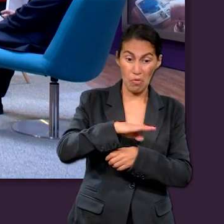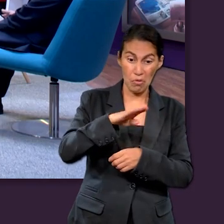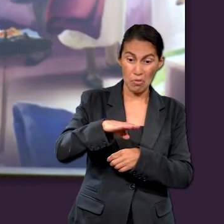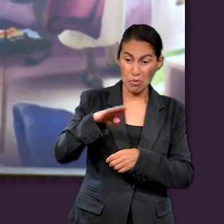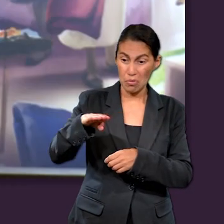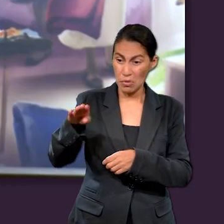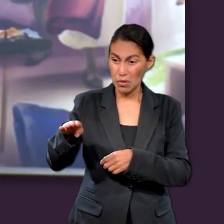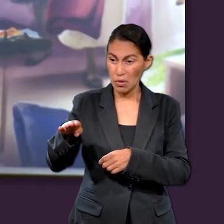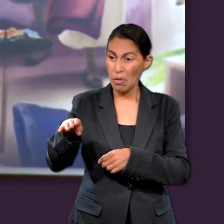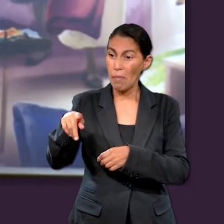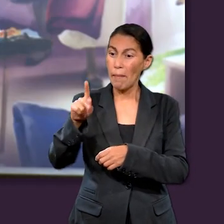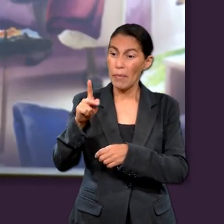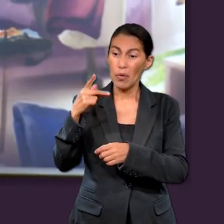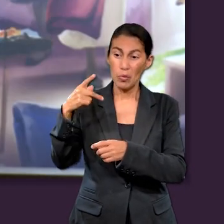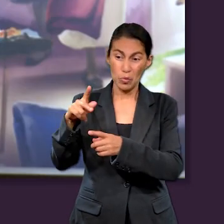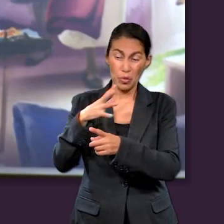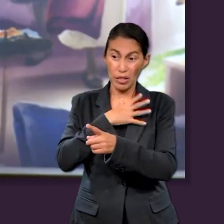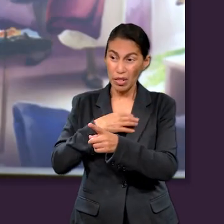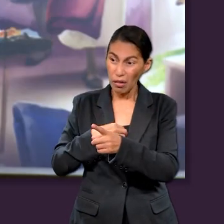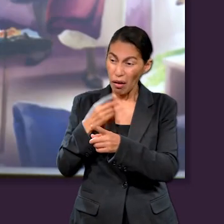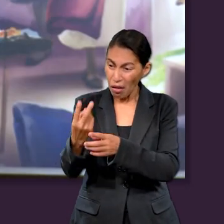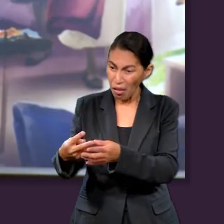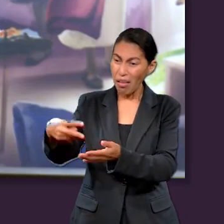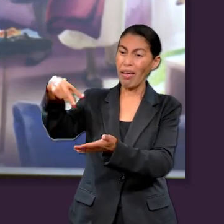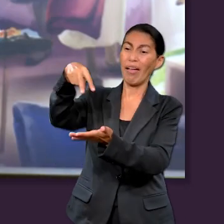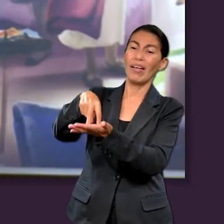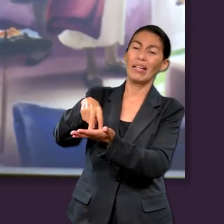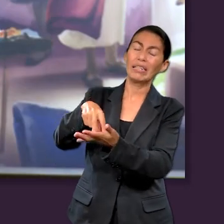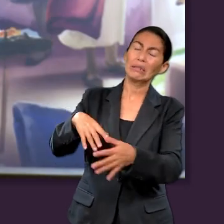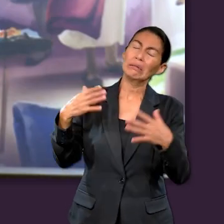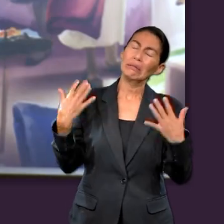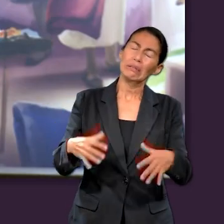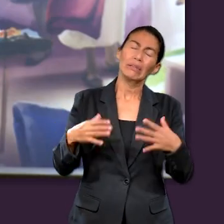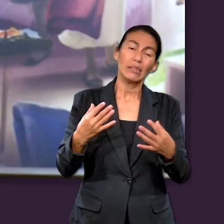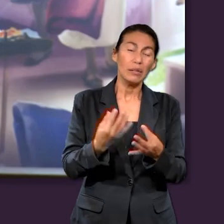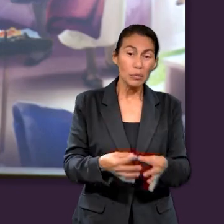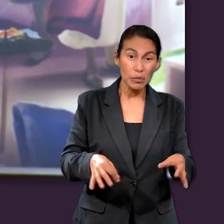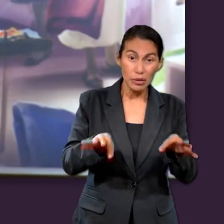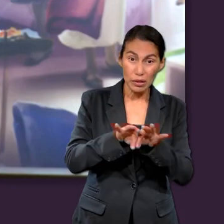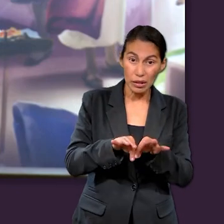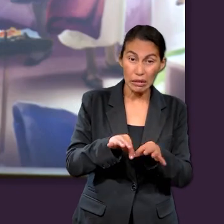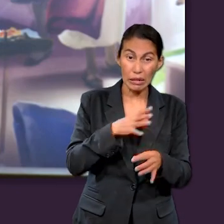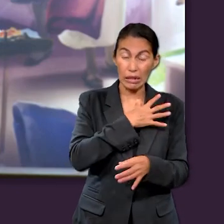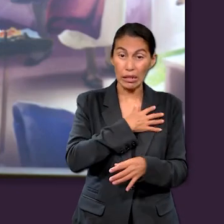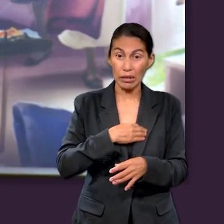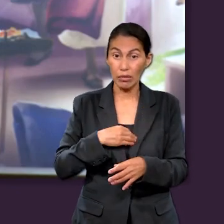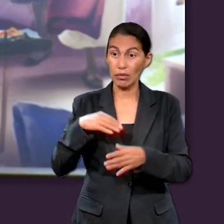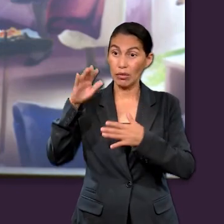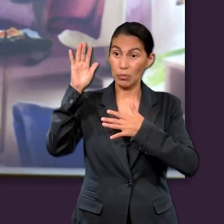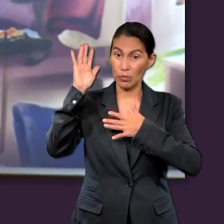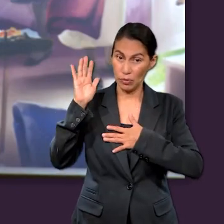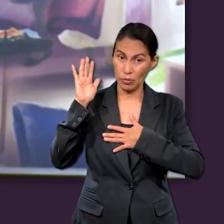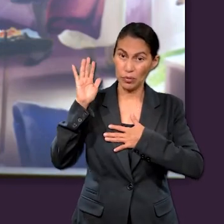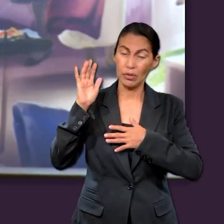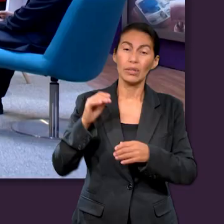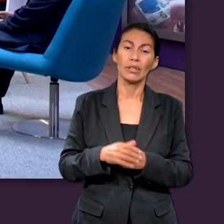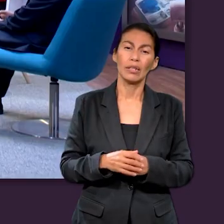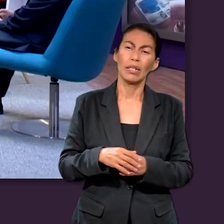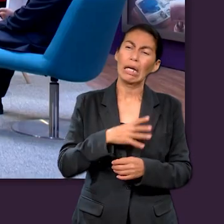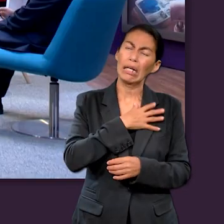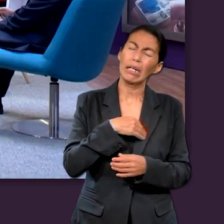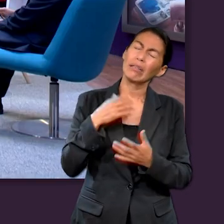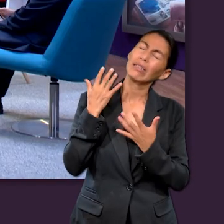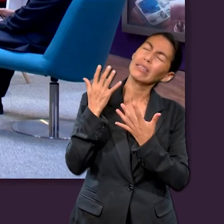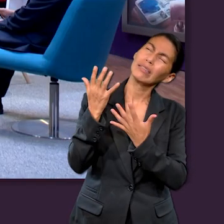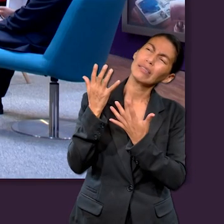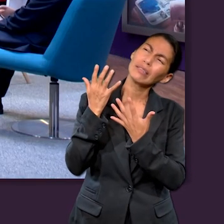levantar a su hijo de entre los muertos. Y sabemos lo valioso que era para Abraham su único hijo o el hijo de la promesa. O no el único hijo, pero